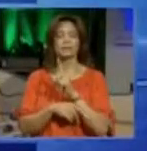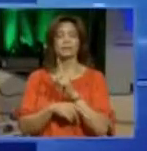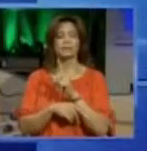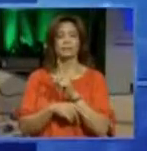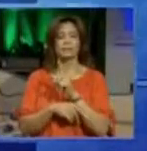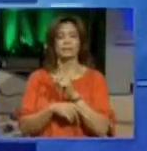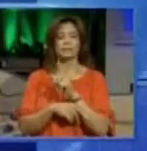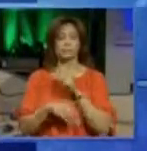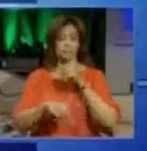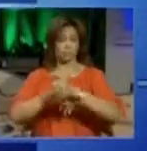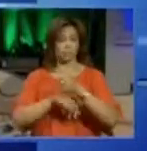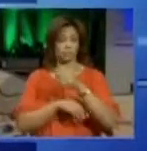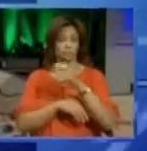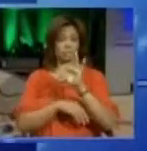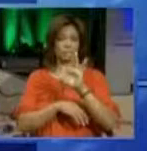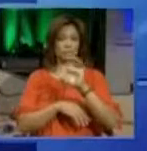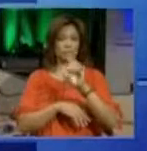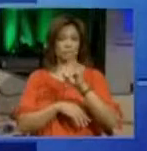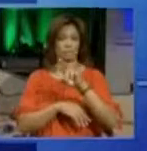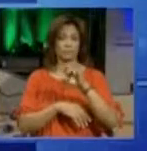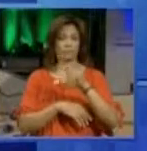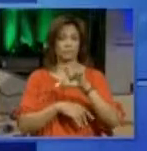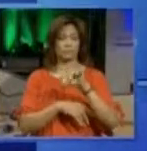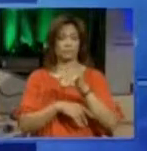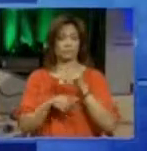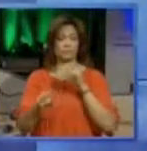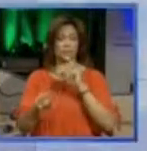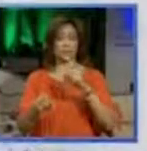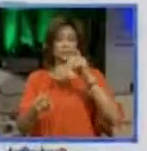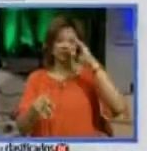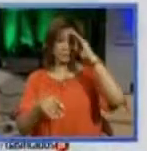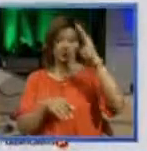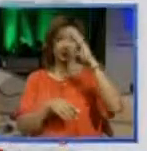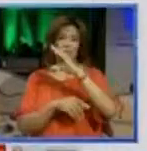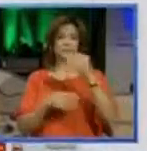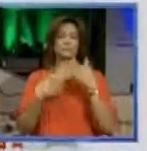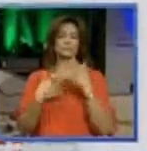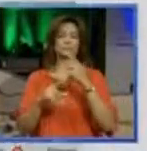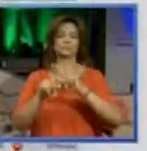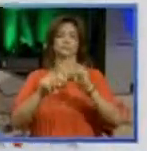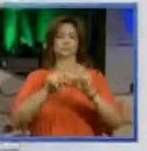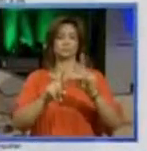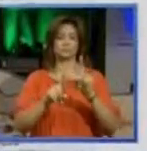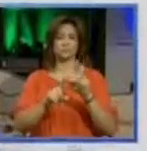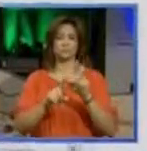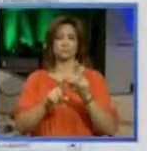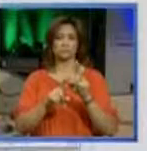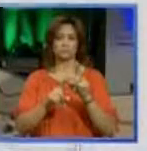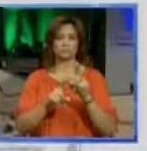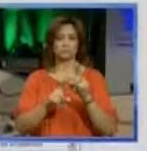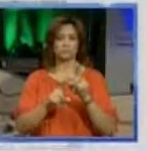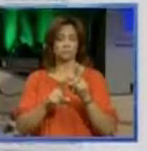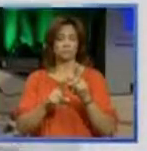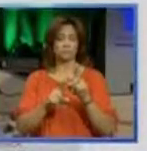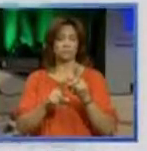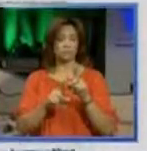la acusación federal en contra de esta ex-capitana tiene a varias fuentes, cita a